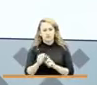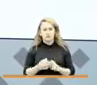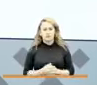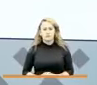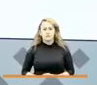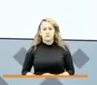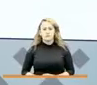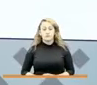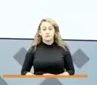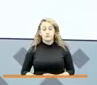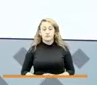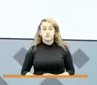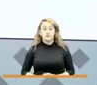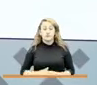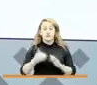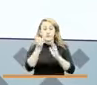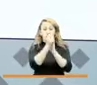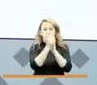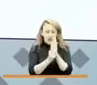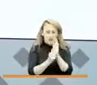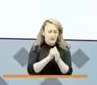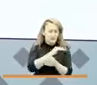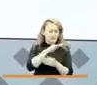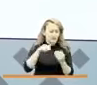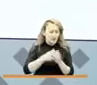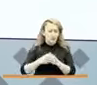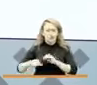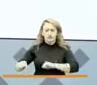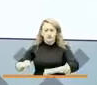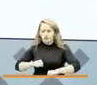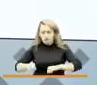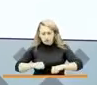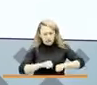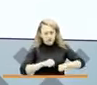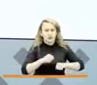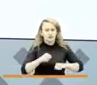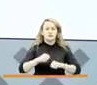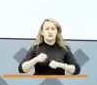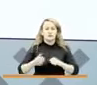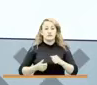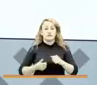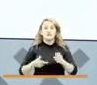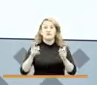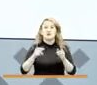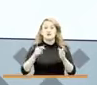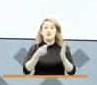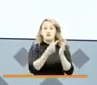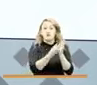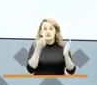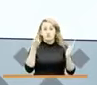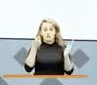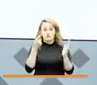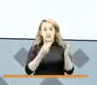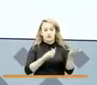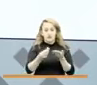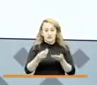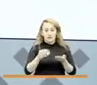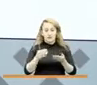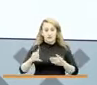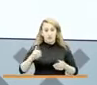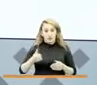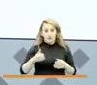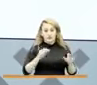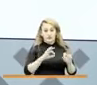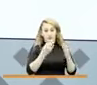Todos nuestros programas se reactivaron. Fuera de eso, quitamos el condicionamiento a Jóvenes en Acción y a Familias en